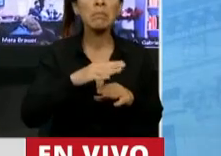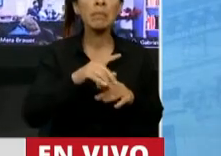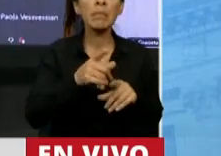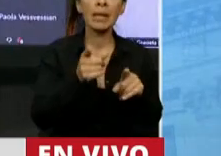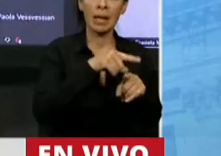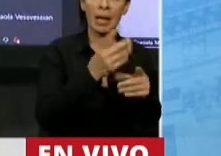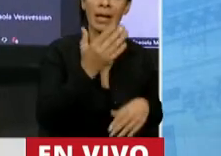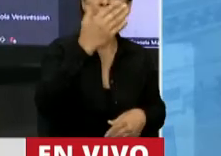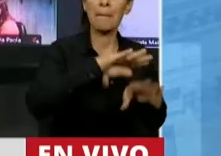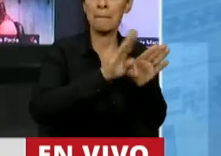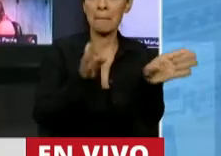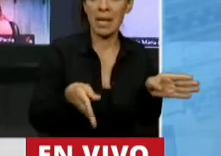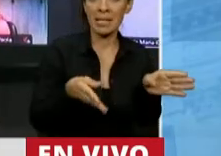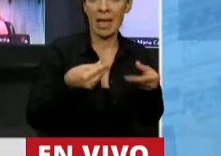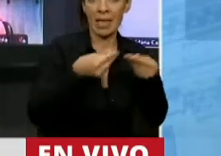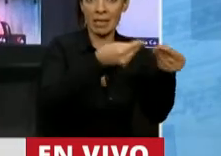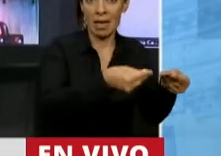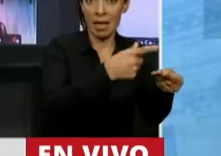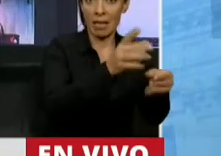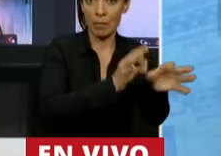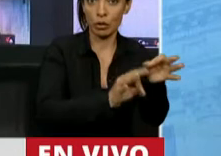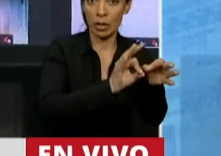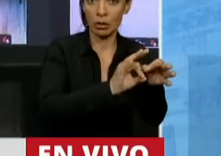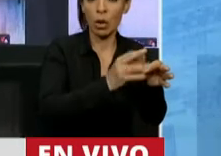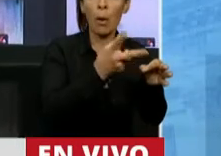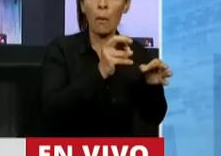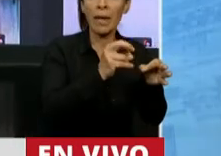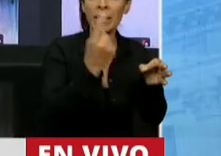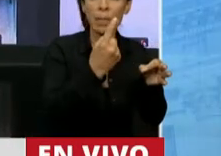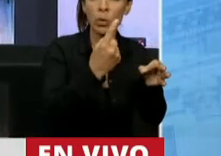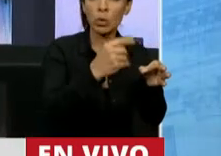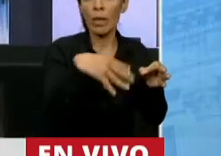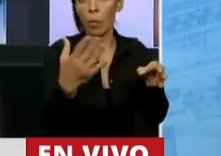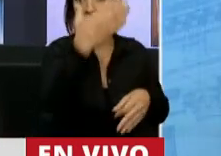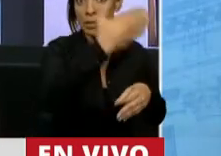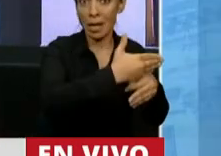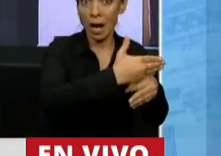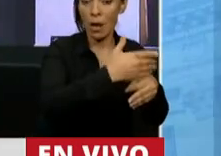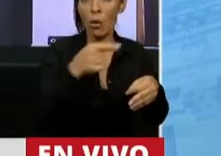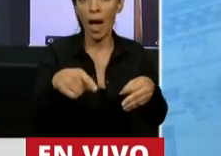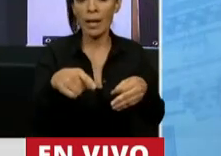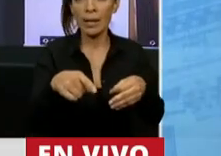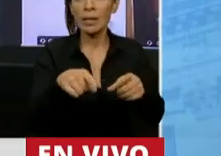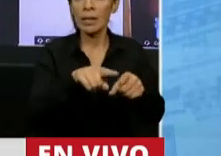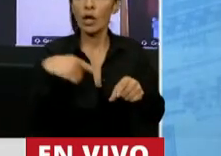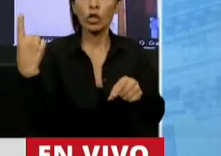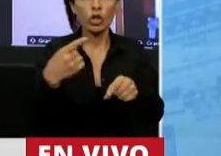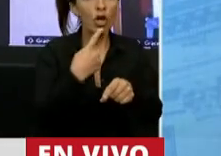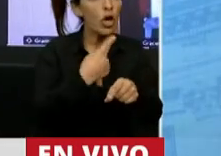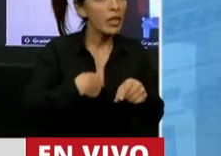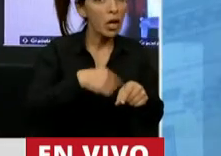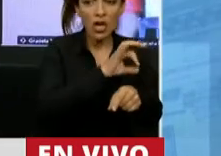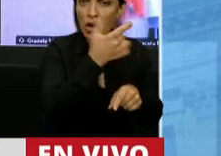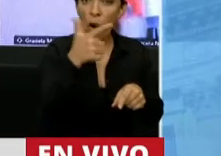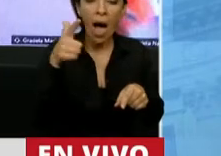haber cerrado la mesa de entradas, pero 20 minutos después que le aseguraron a los parlamentarios de este interbloque que no había ningún